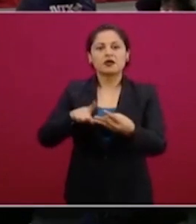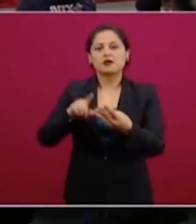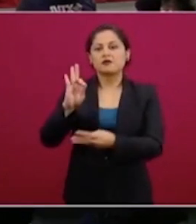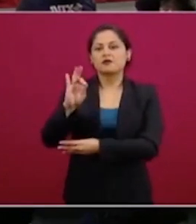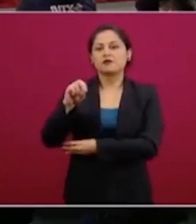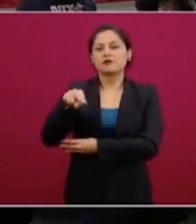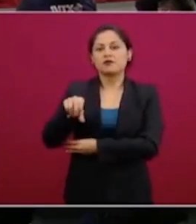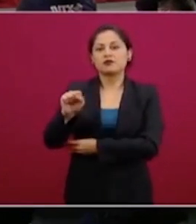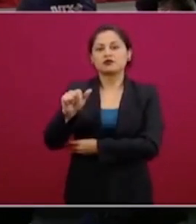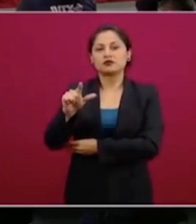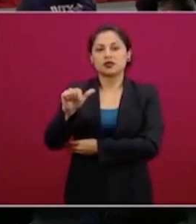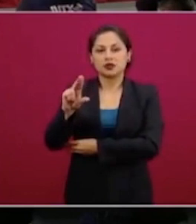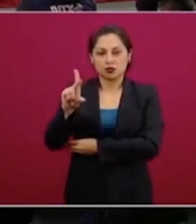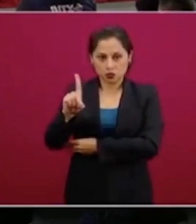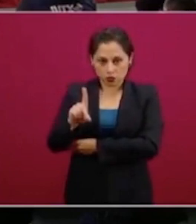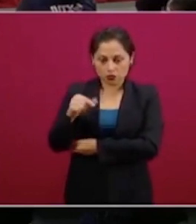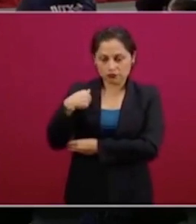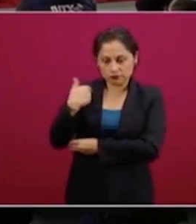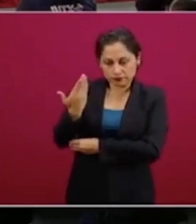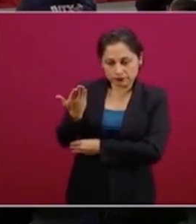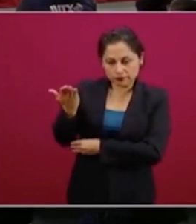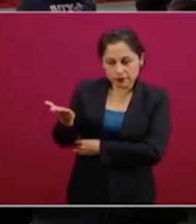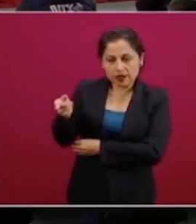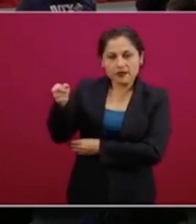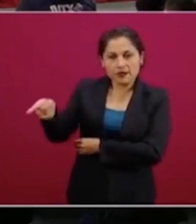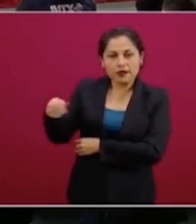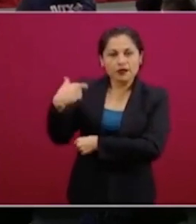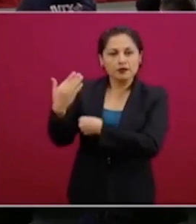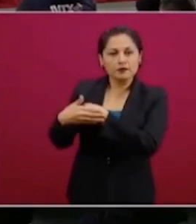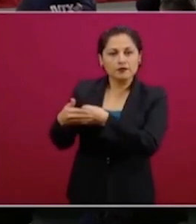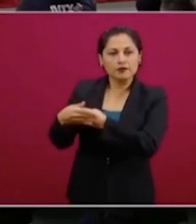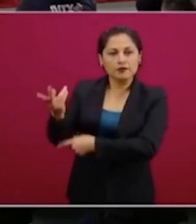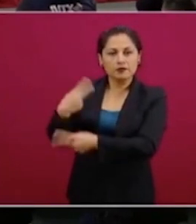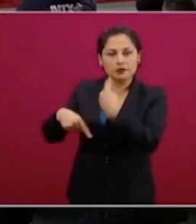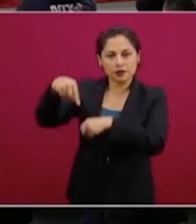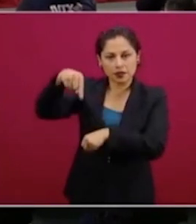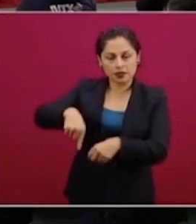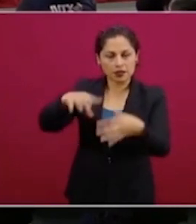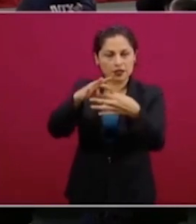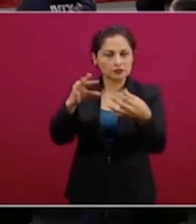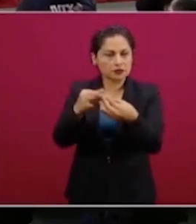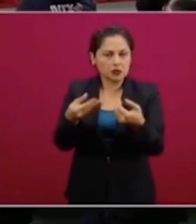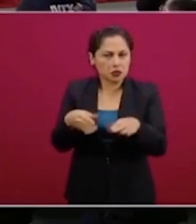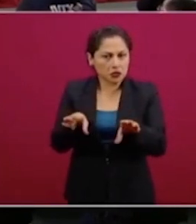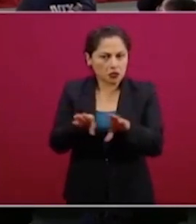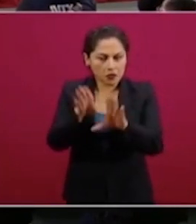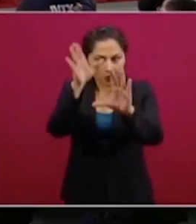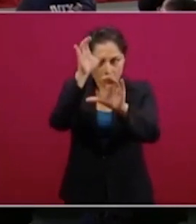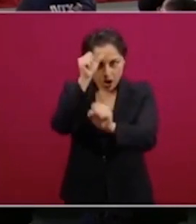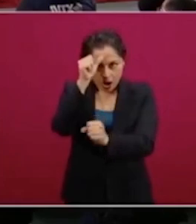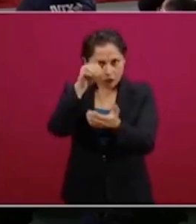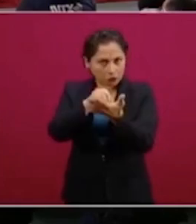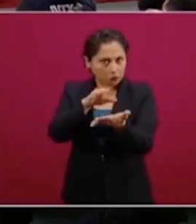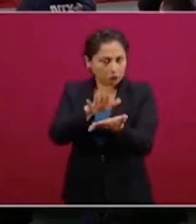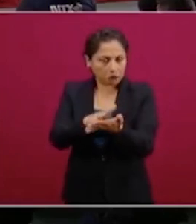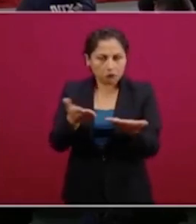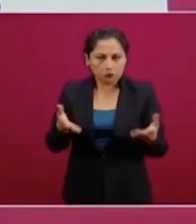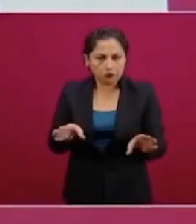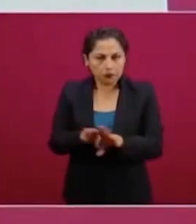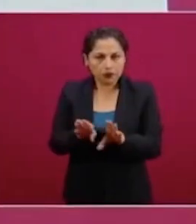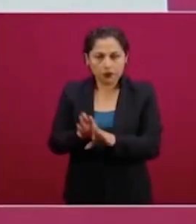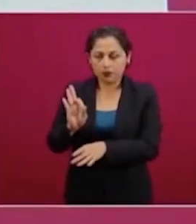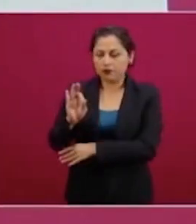a pedir que en dos minutos o en tres nos pueda referir cómo se va a operar esto. Nosotros le hemos encomendado a FunSalud, que es una